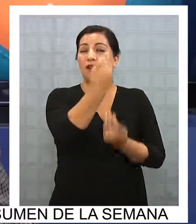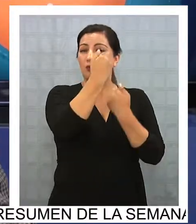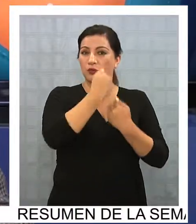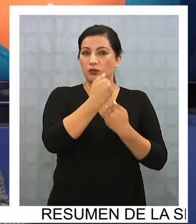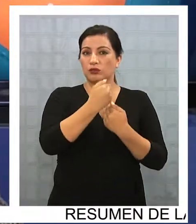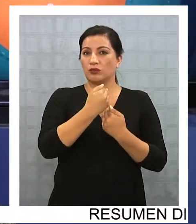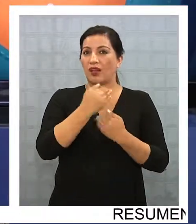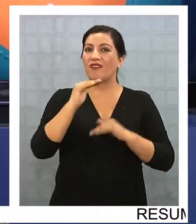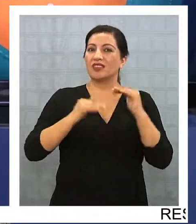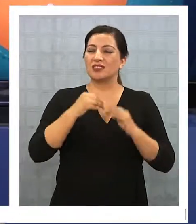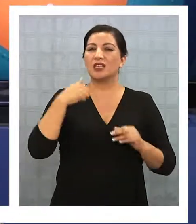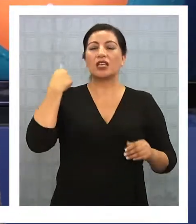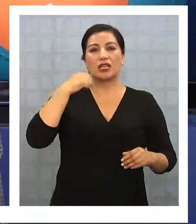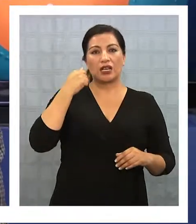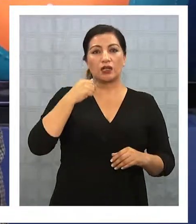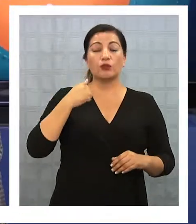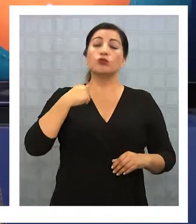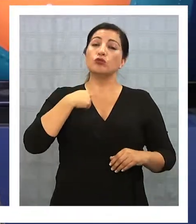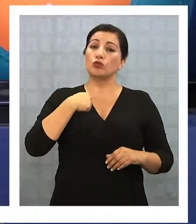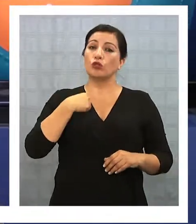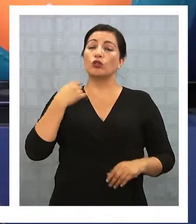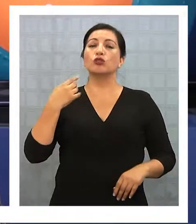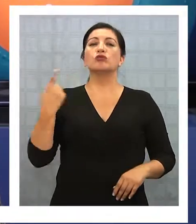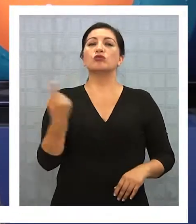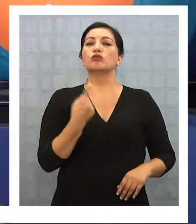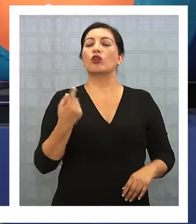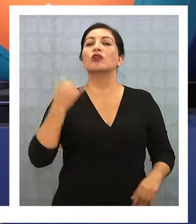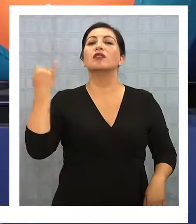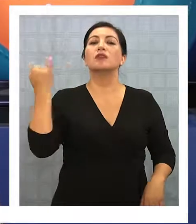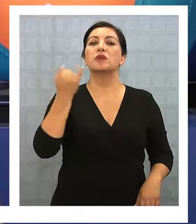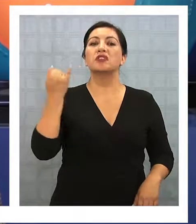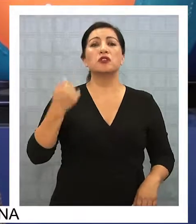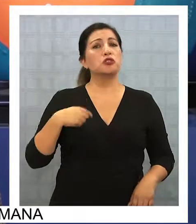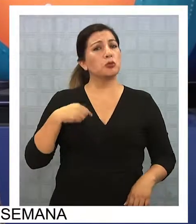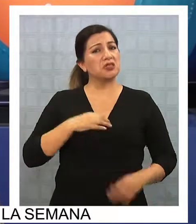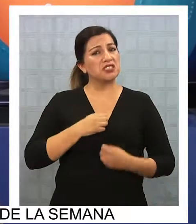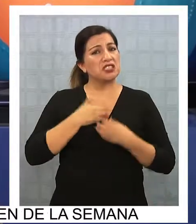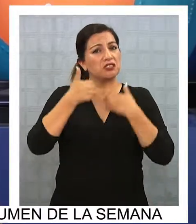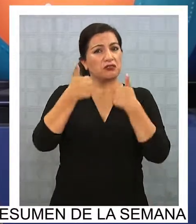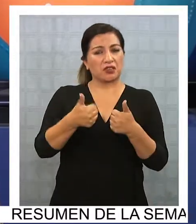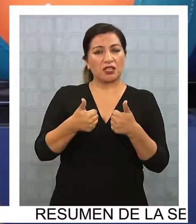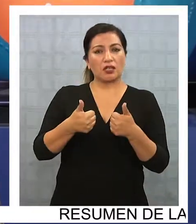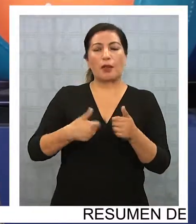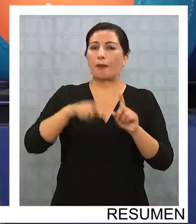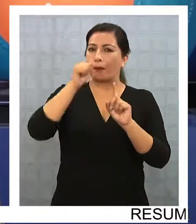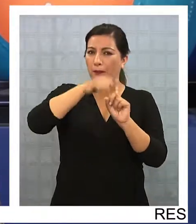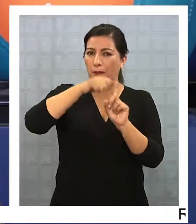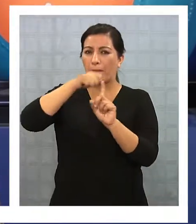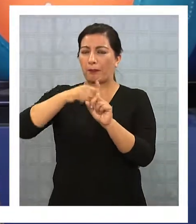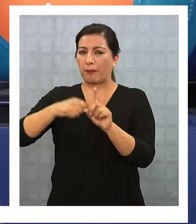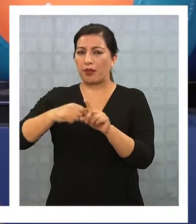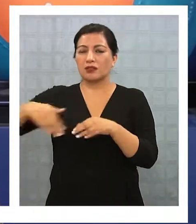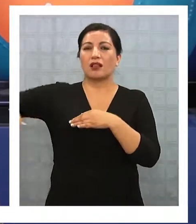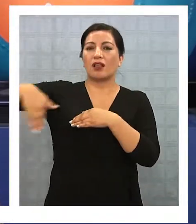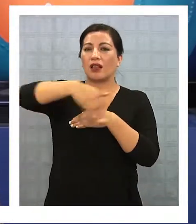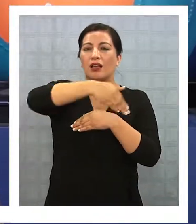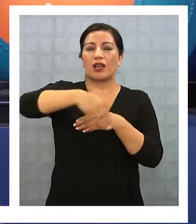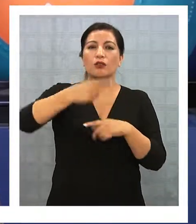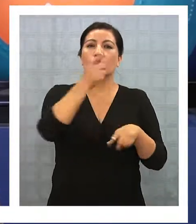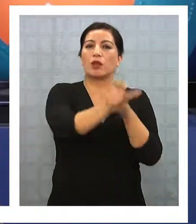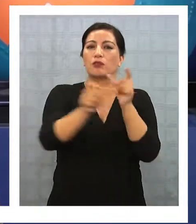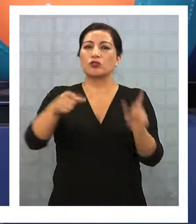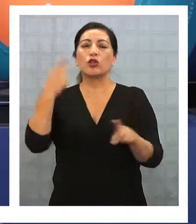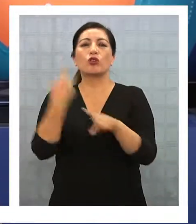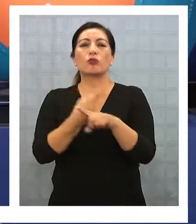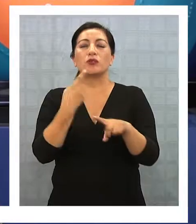son caras sin embargo, hoy día me siento muy bien desde mi condición de independiente y me ha ido bien fíjate que llevo todos estos meses en la calle conversando con